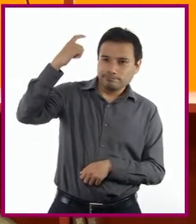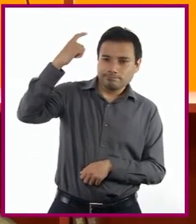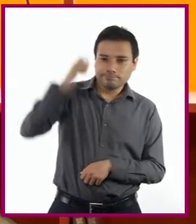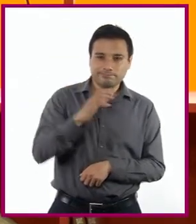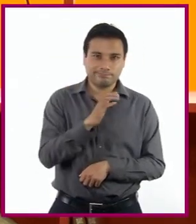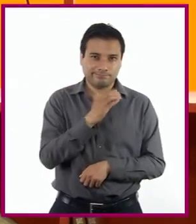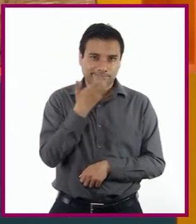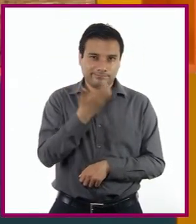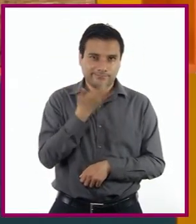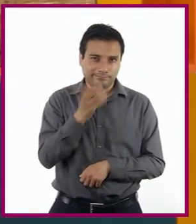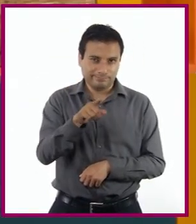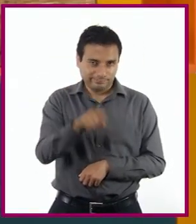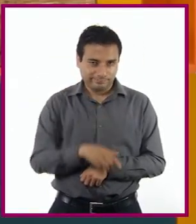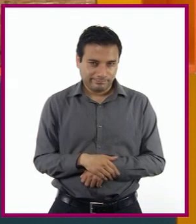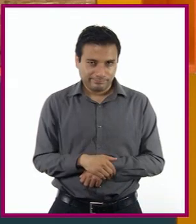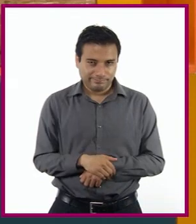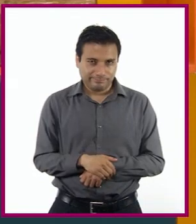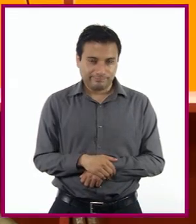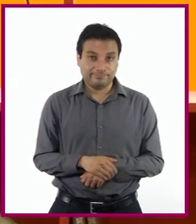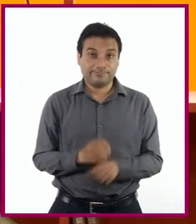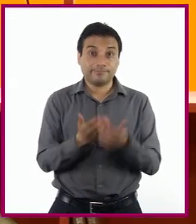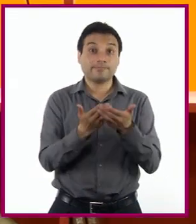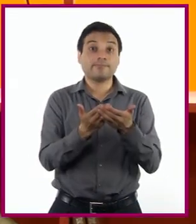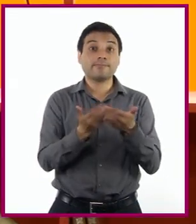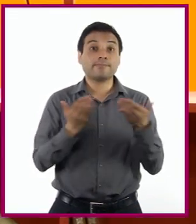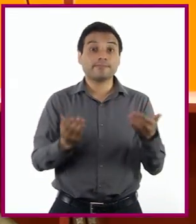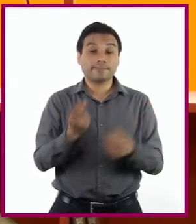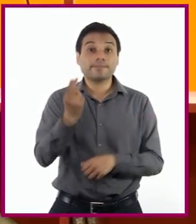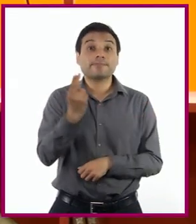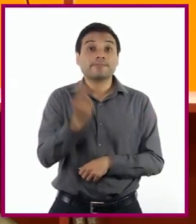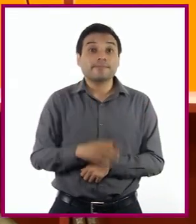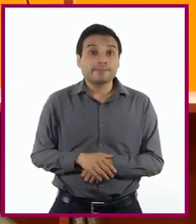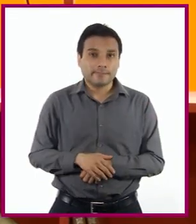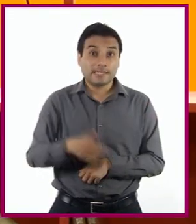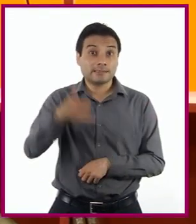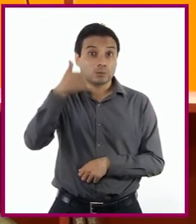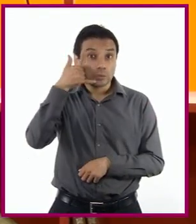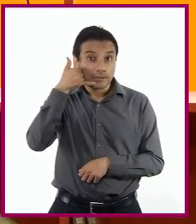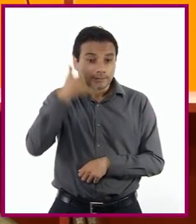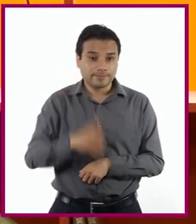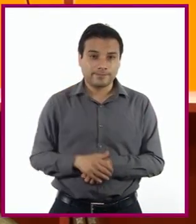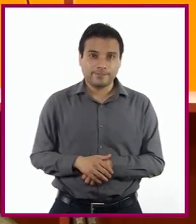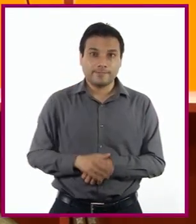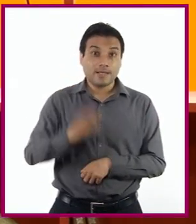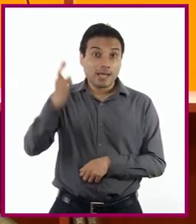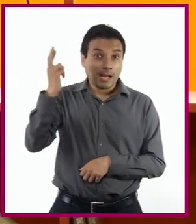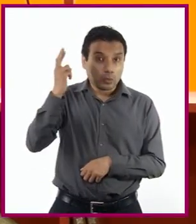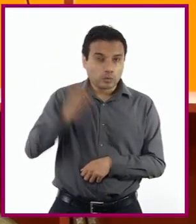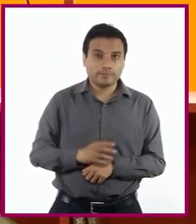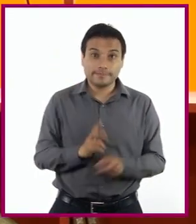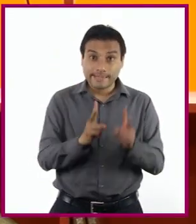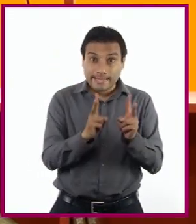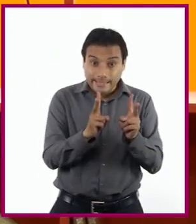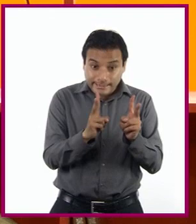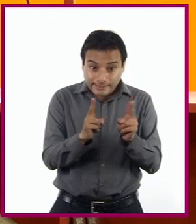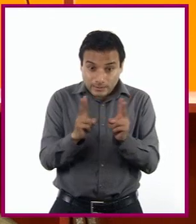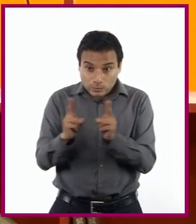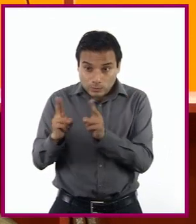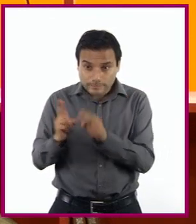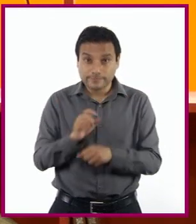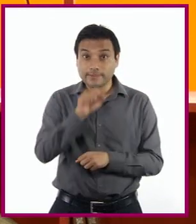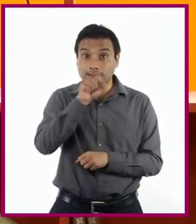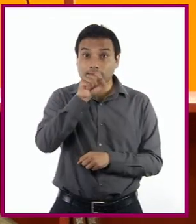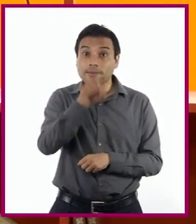familiares. Ahora vamos a necesitar, además del celular, del audio, la edición, pero sobre todo,